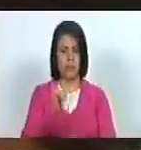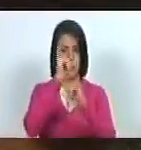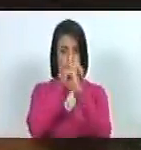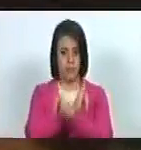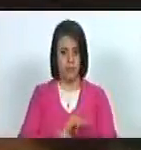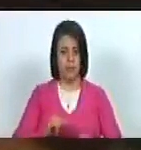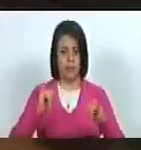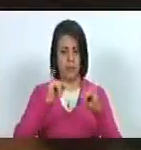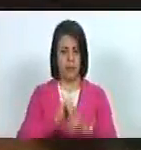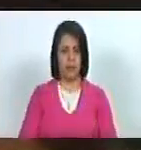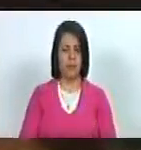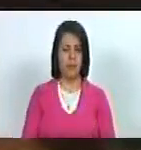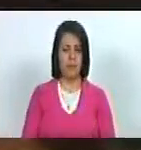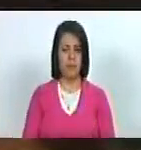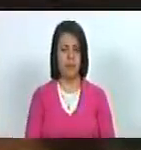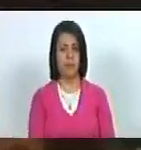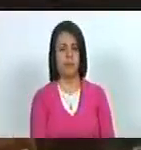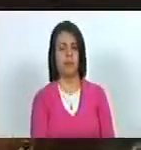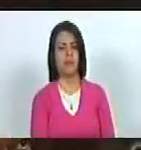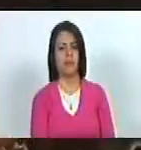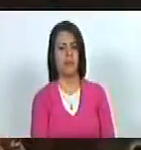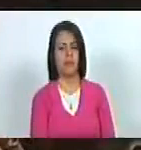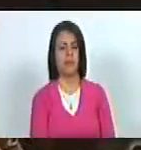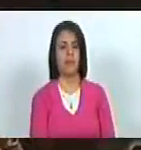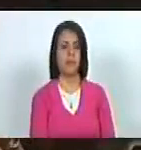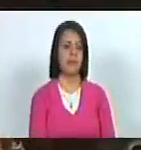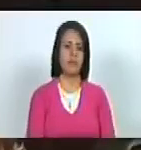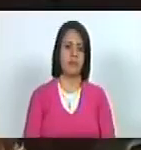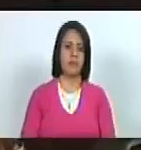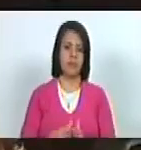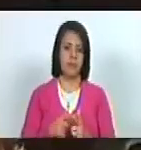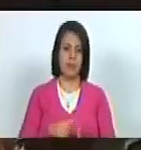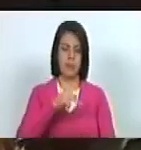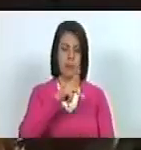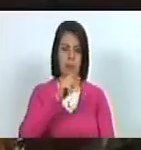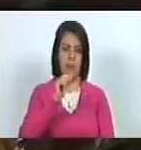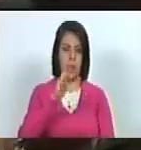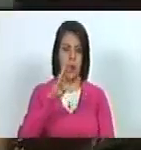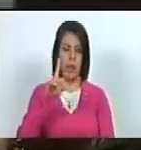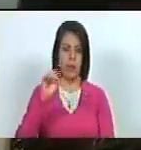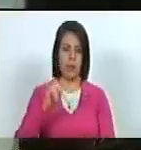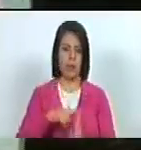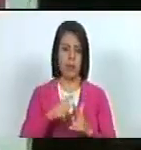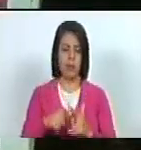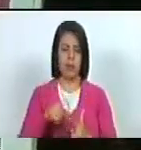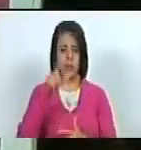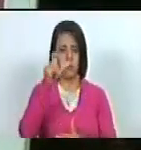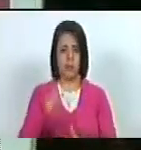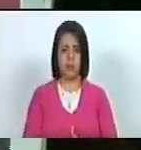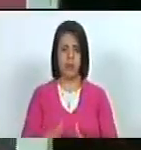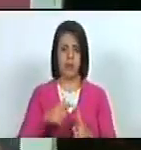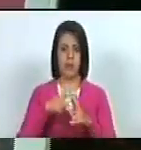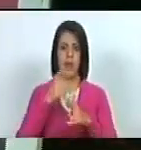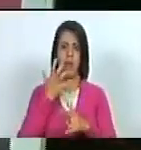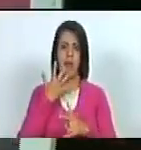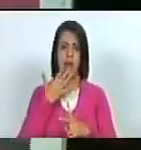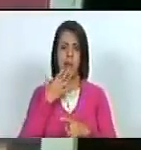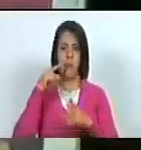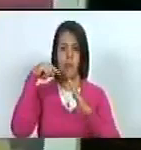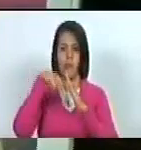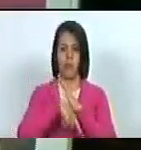independencia el compatriota Pablo de la Cruz Aldana un ciudadano ejemplar